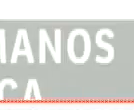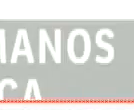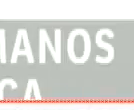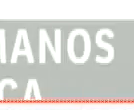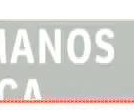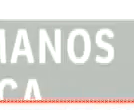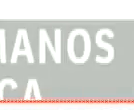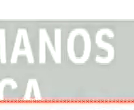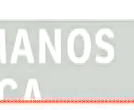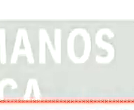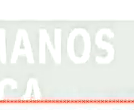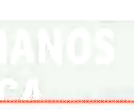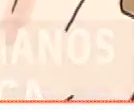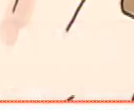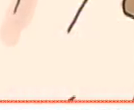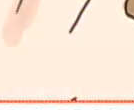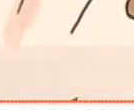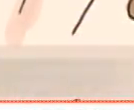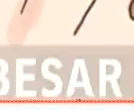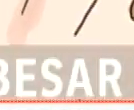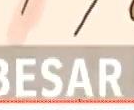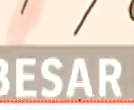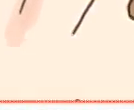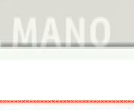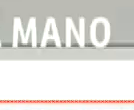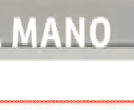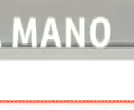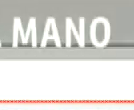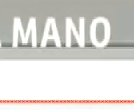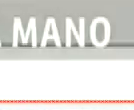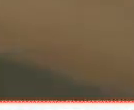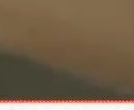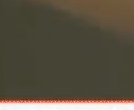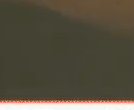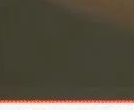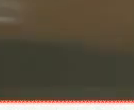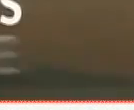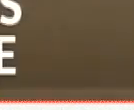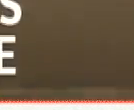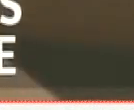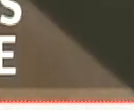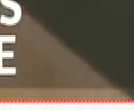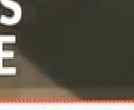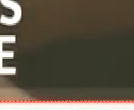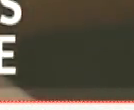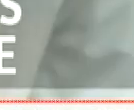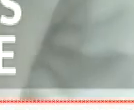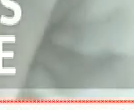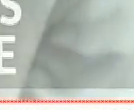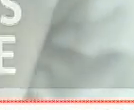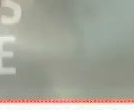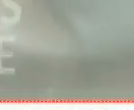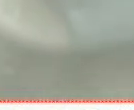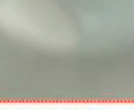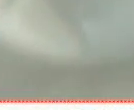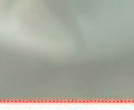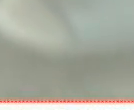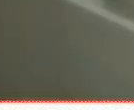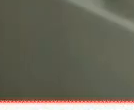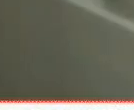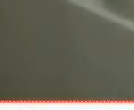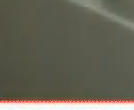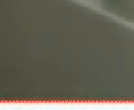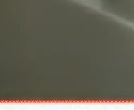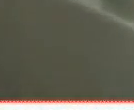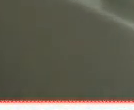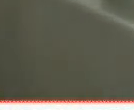manos, los ojos, nariz y boca. Asimismo, evita besar y dar la mano. Lávate las manos frecuentemente con jabón, sobre todo